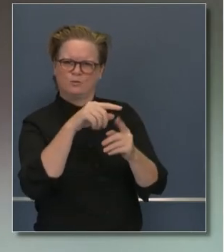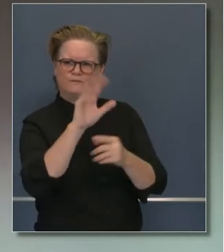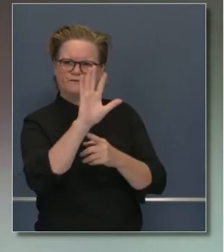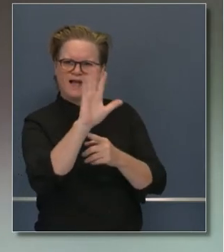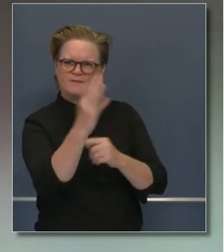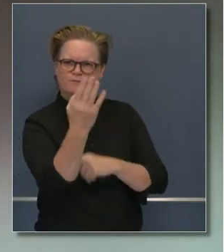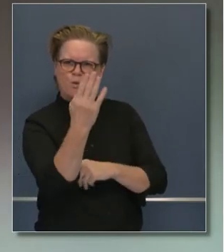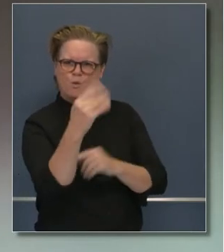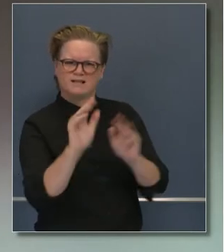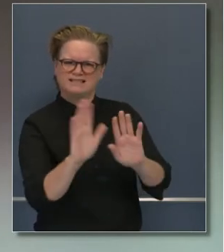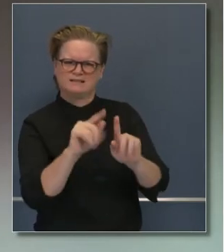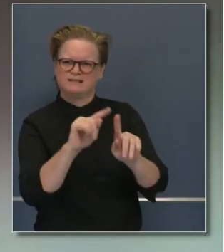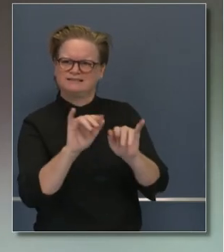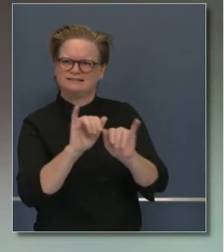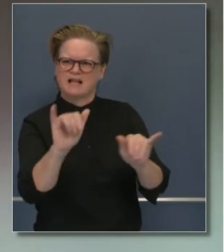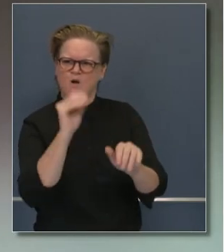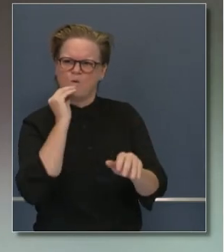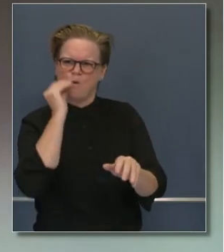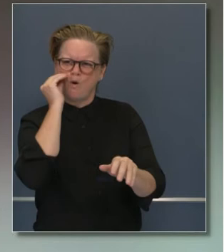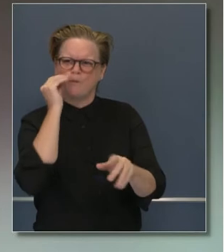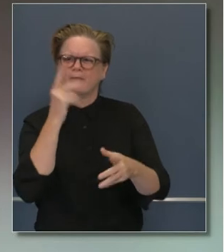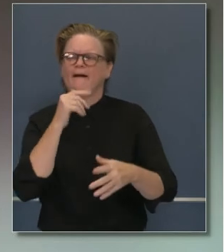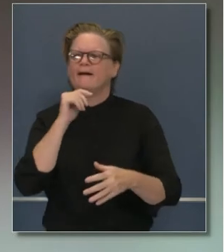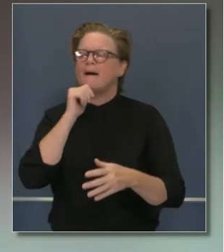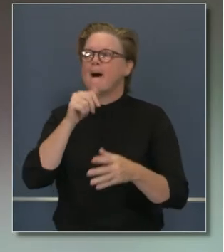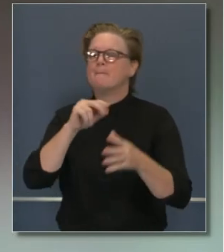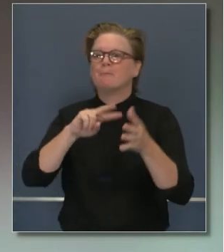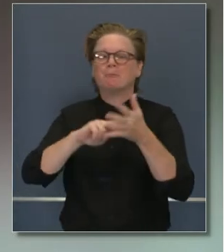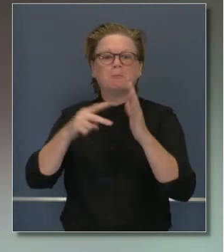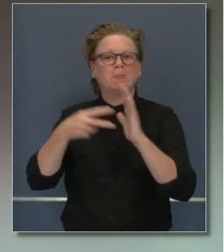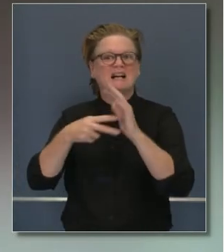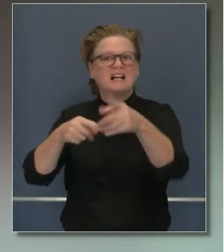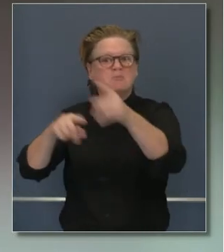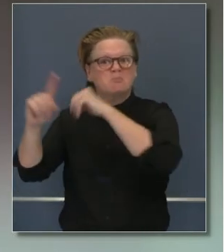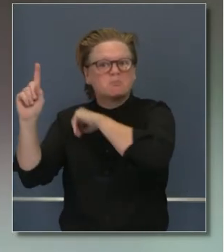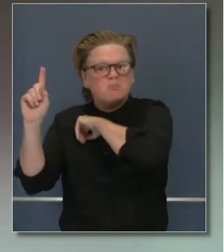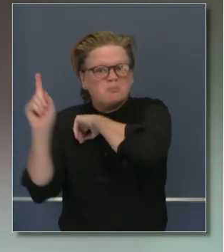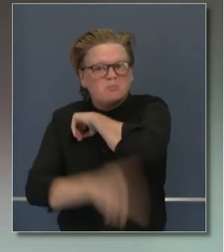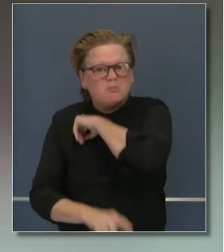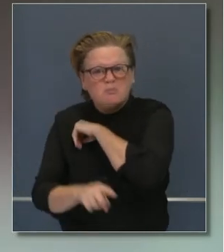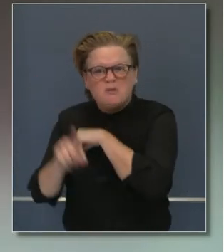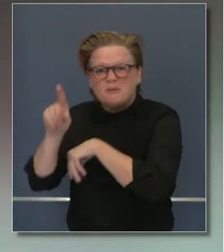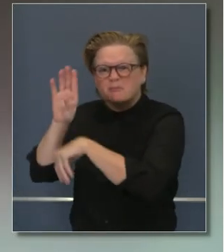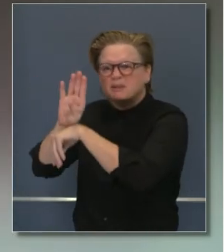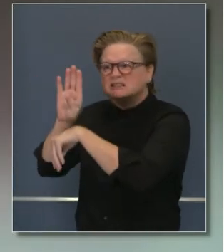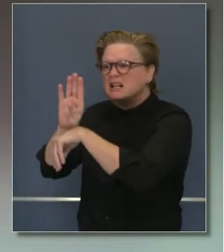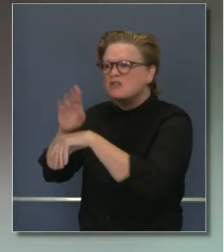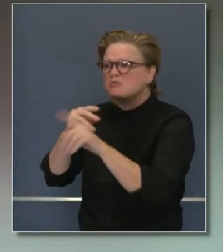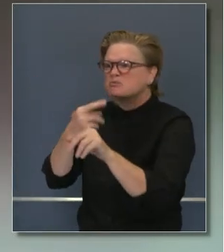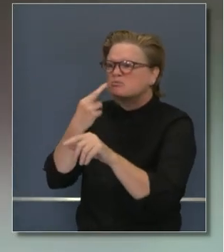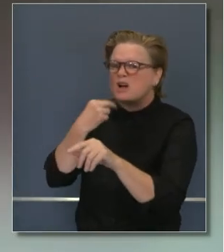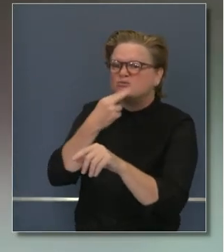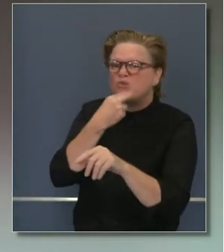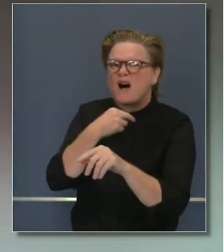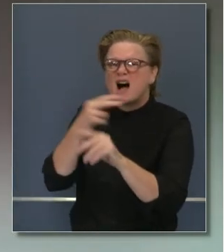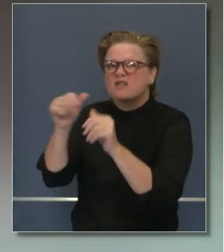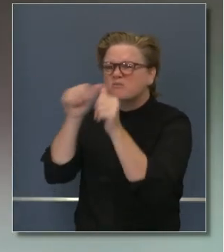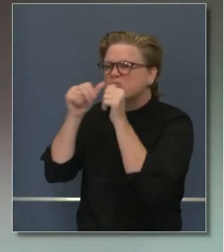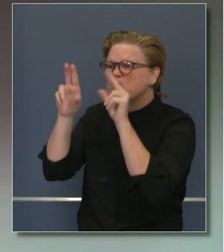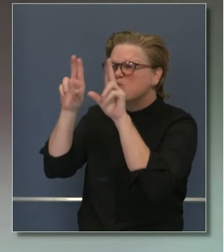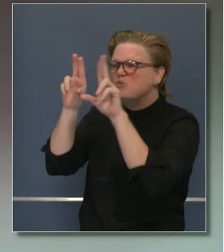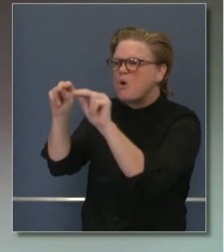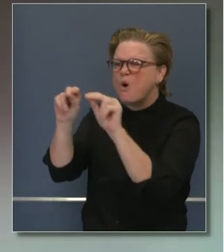esas horas. Así que la pauta no es solamente hay que evitarlo en negocios, bares, restaurantes,